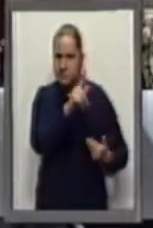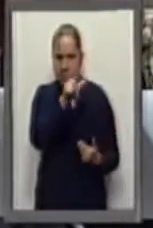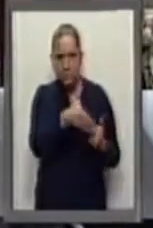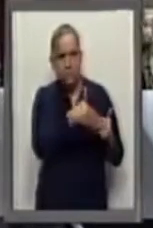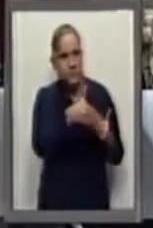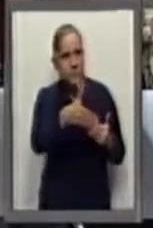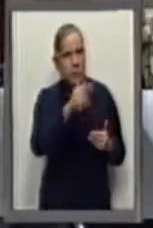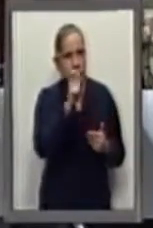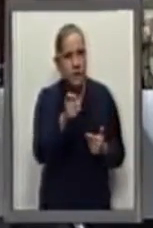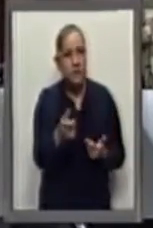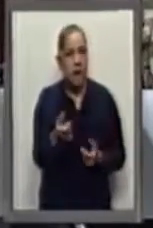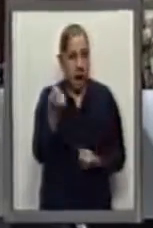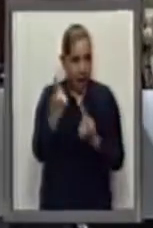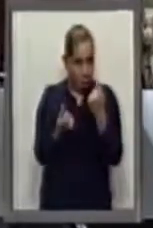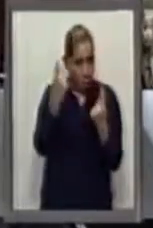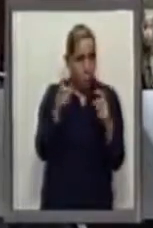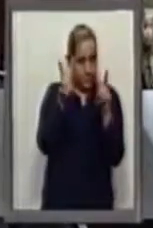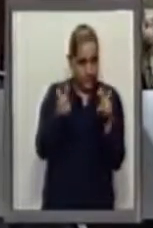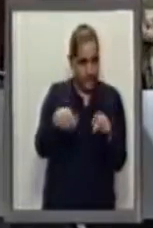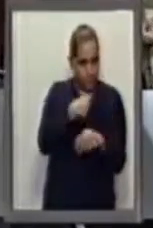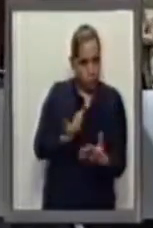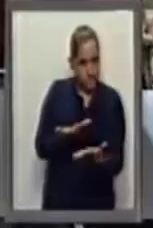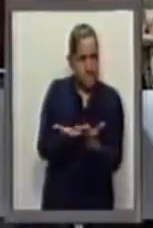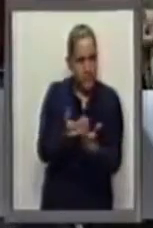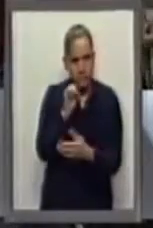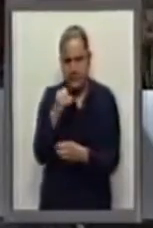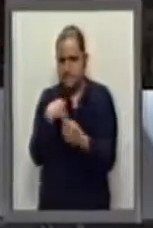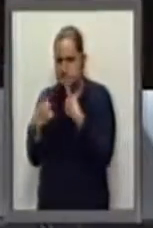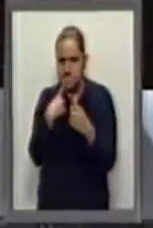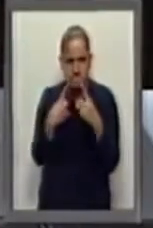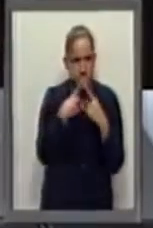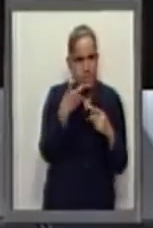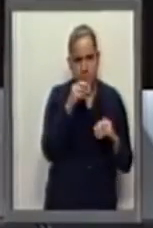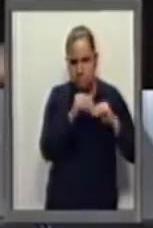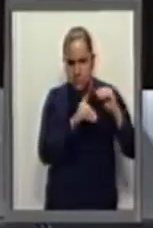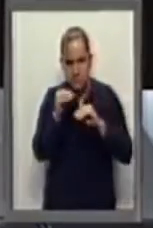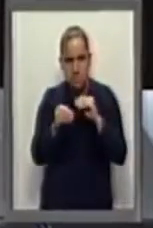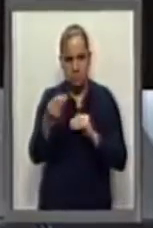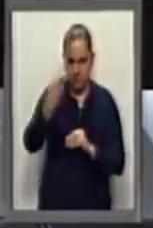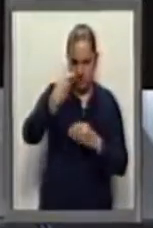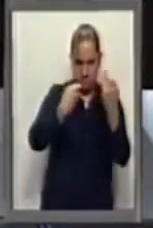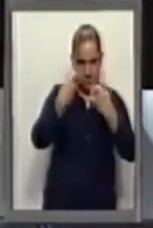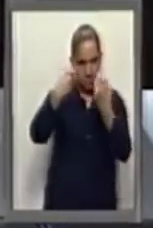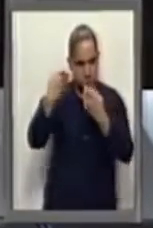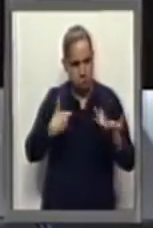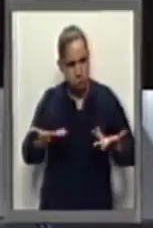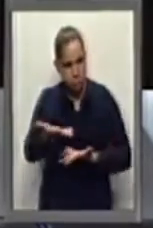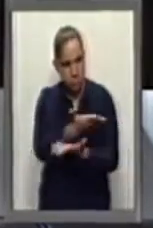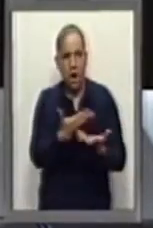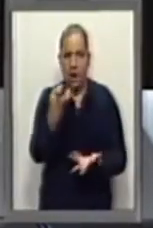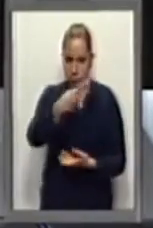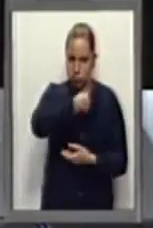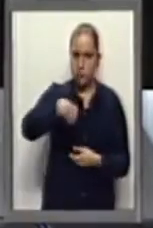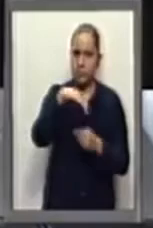mayoría de los temas contenidos en el dictamen y por esa situación iremos en pro de la propuesta. Insistiendo en que estaremos